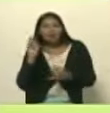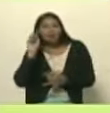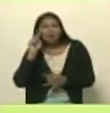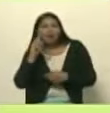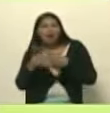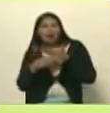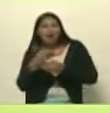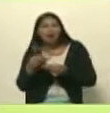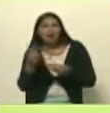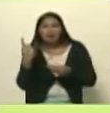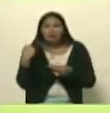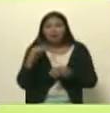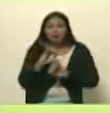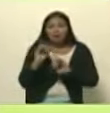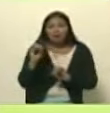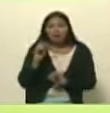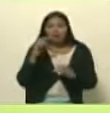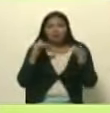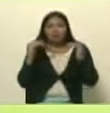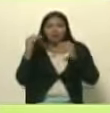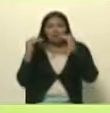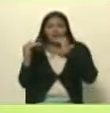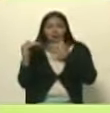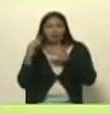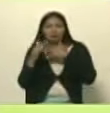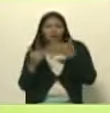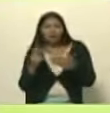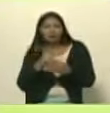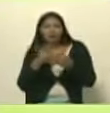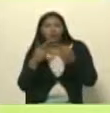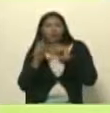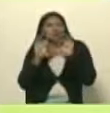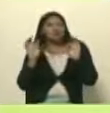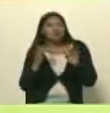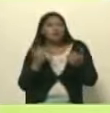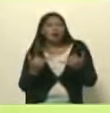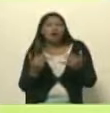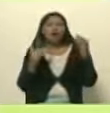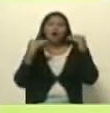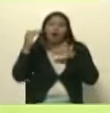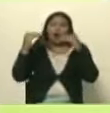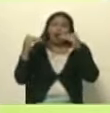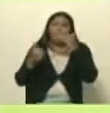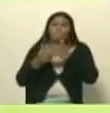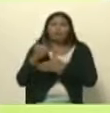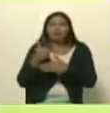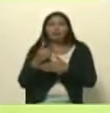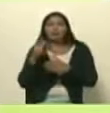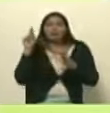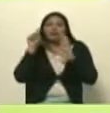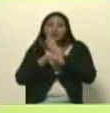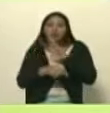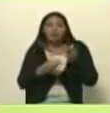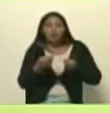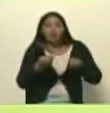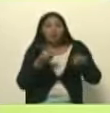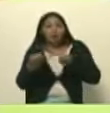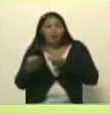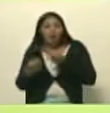de tener ese nivel de soberanía por otro lado a estas alturas a más de censurar y controlar